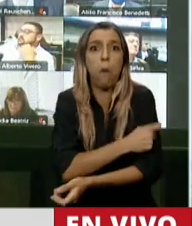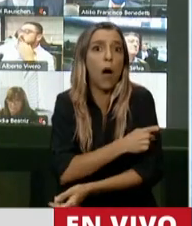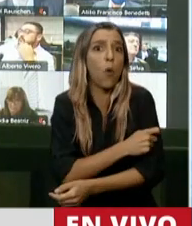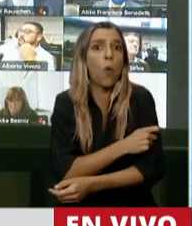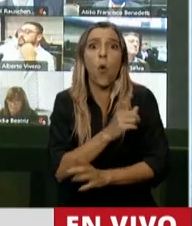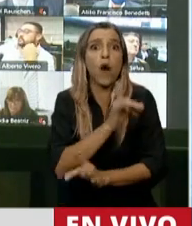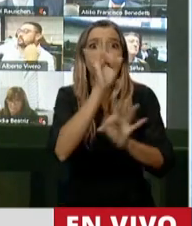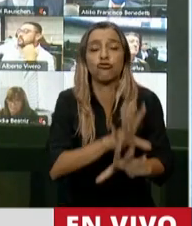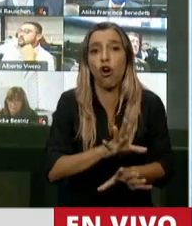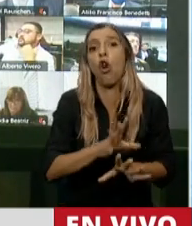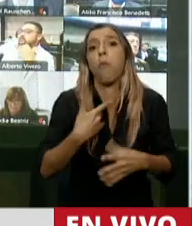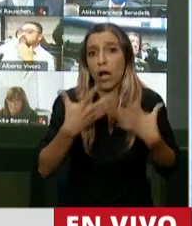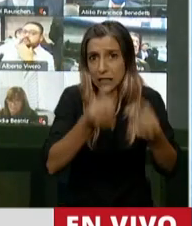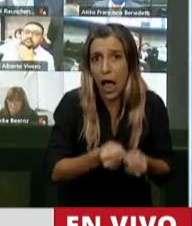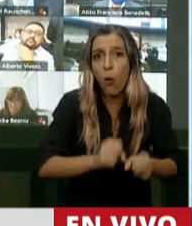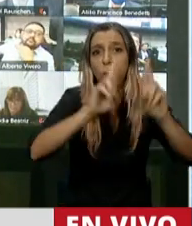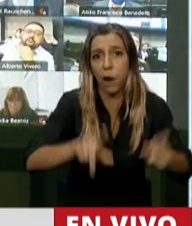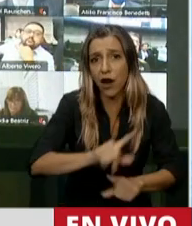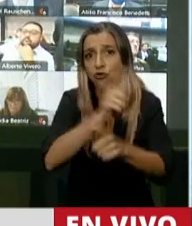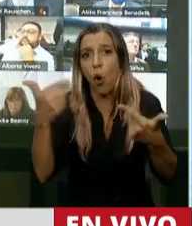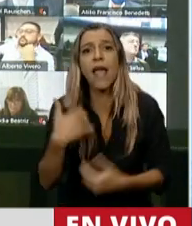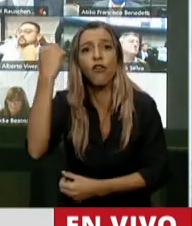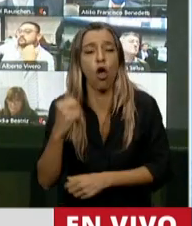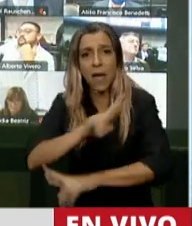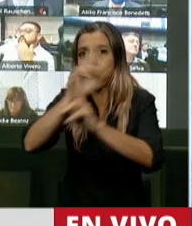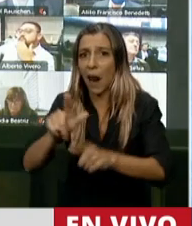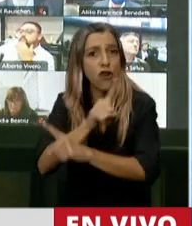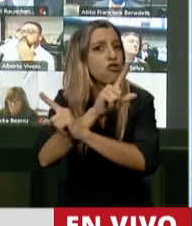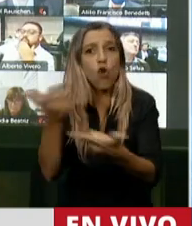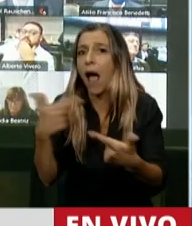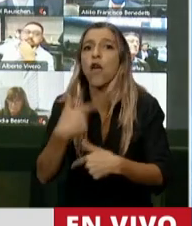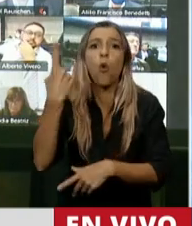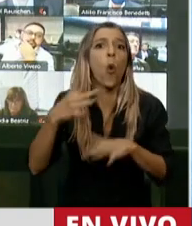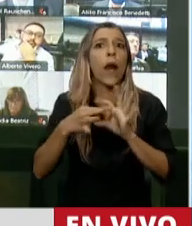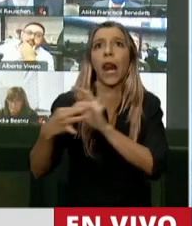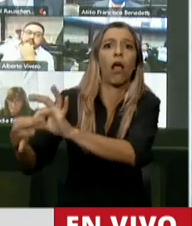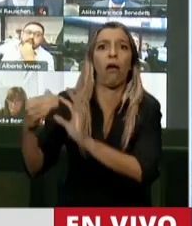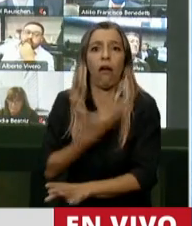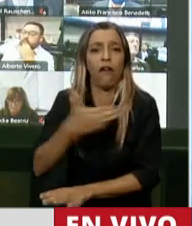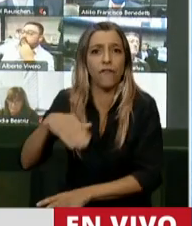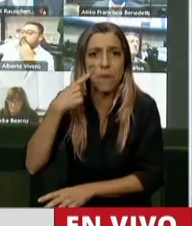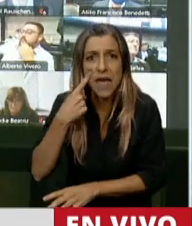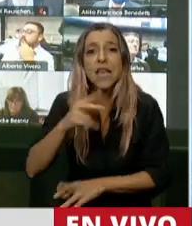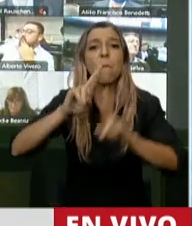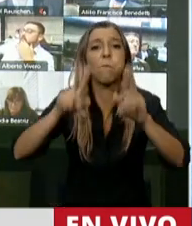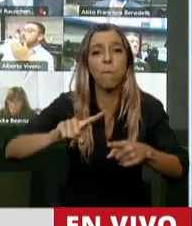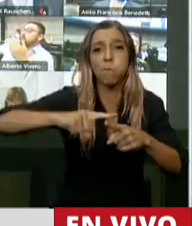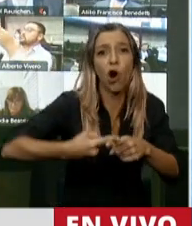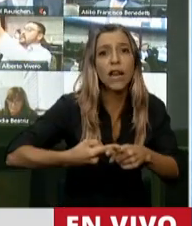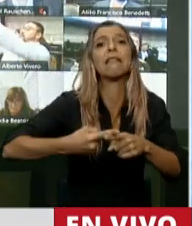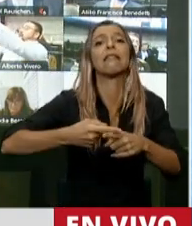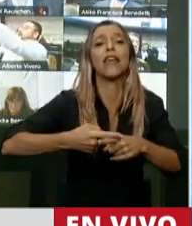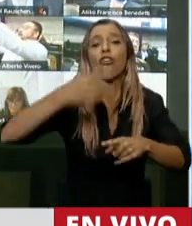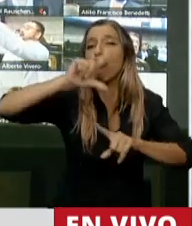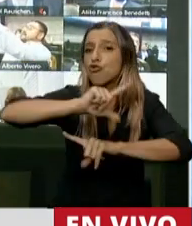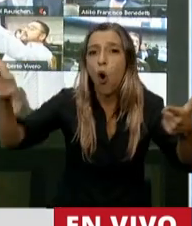único plan es abrazarse al FMI. Y no hay plan político, señor Presidente. El único plan lo dicta Cristina